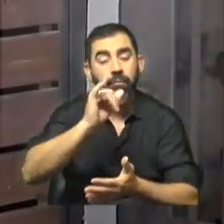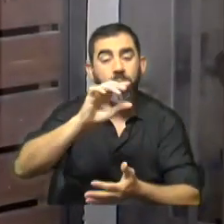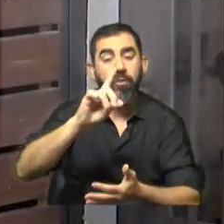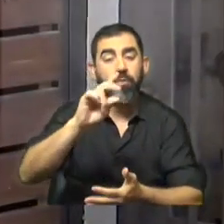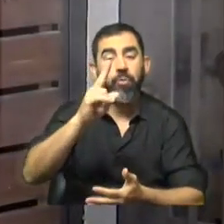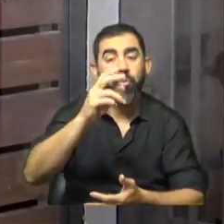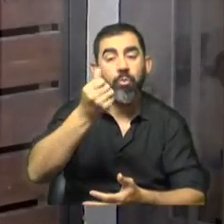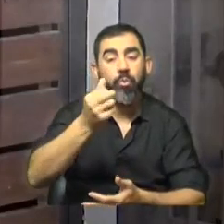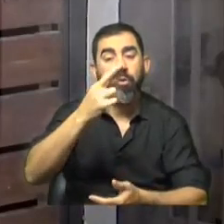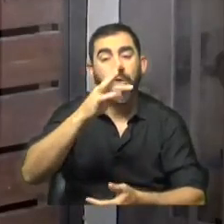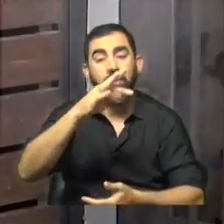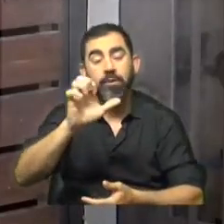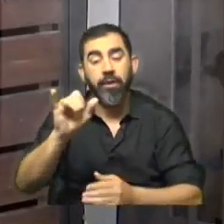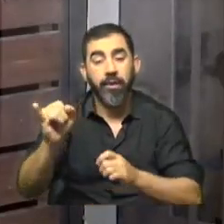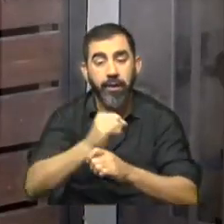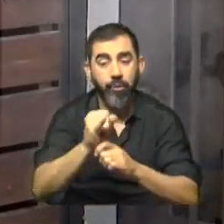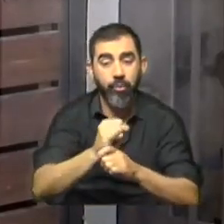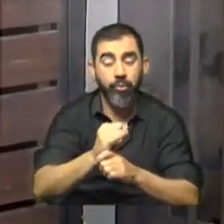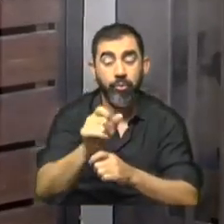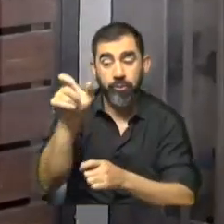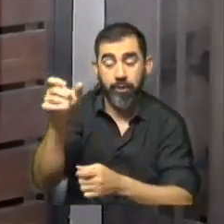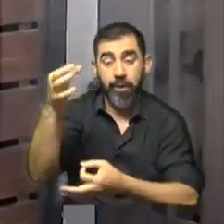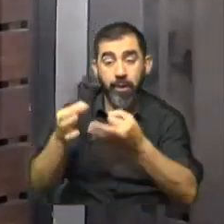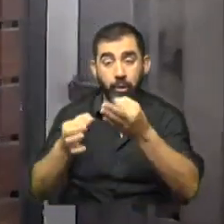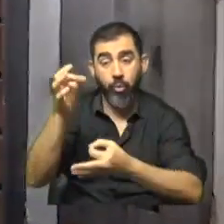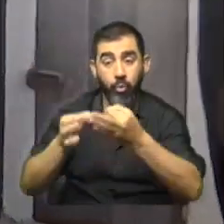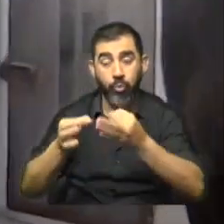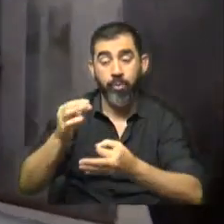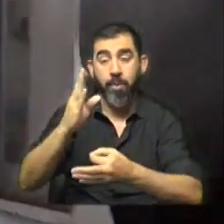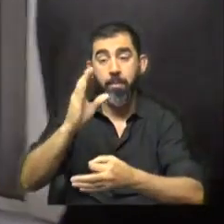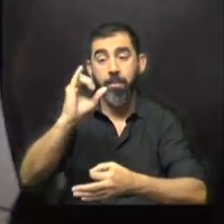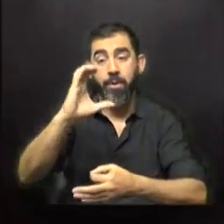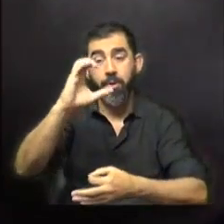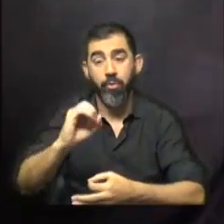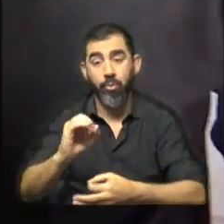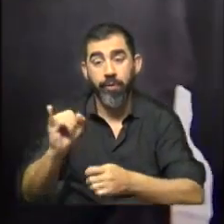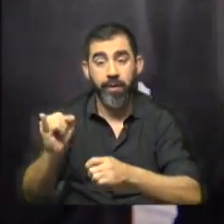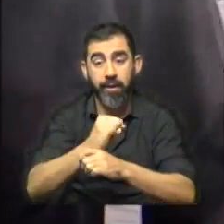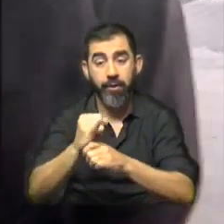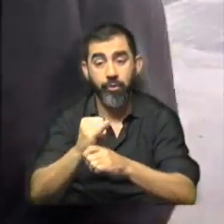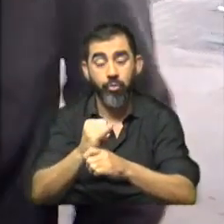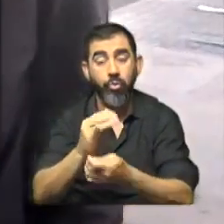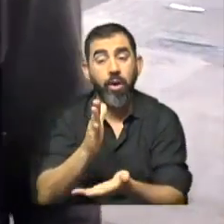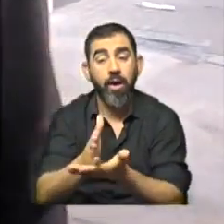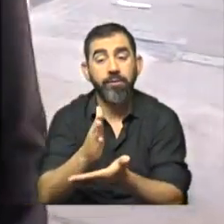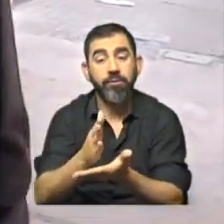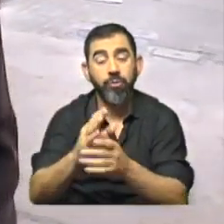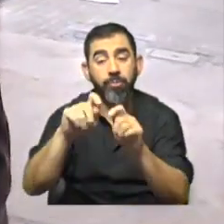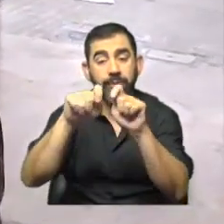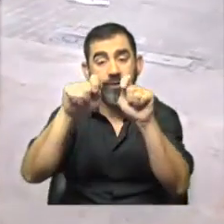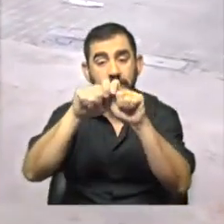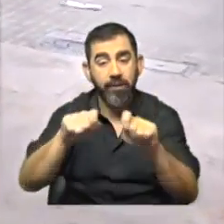Cuesta Duarte y cuáles son las implicancias, estamos con la economista Alejandra Pico, del Instituto Asesor del PITCNT.